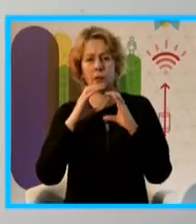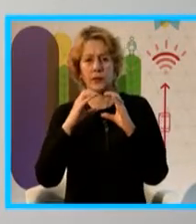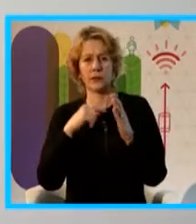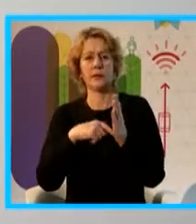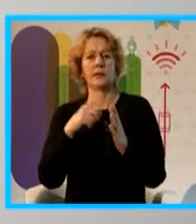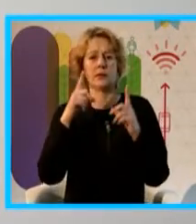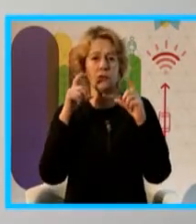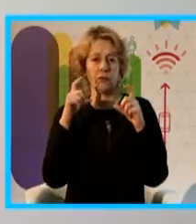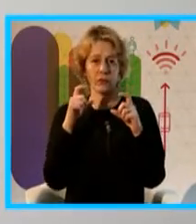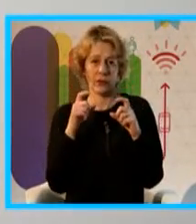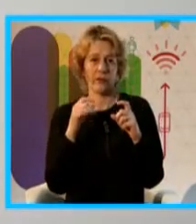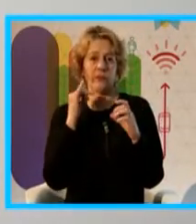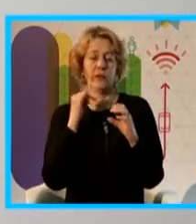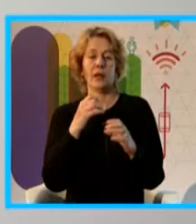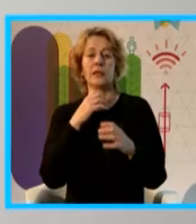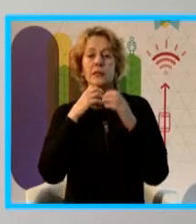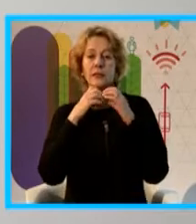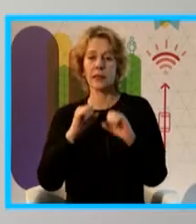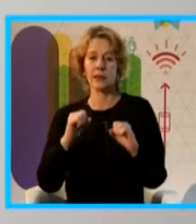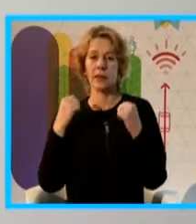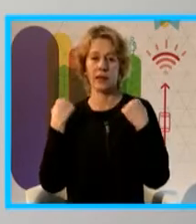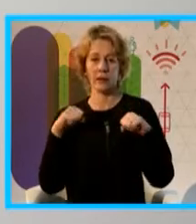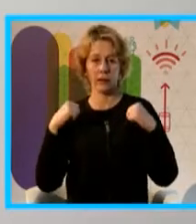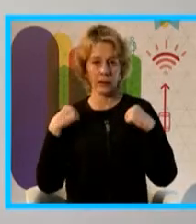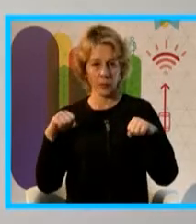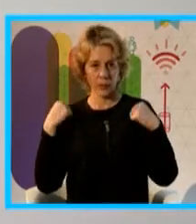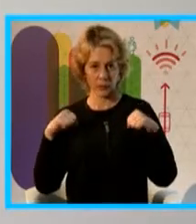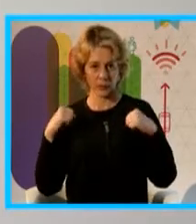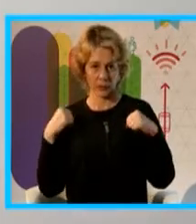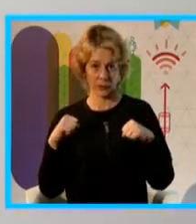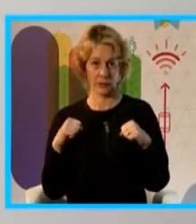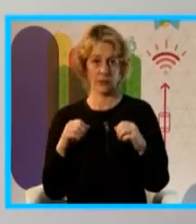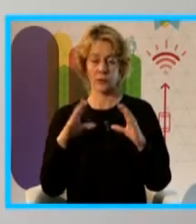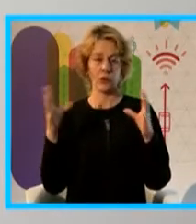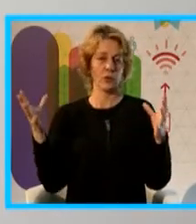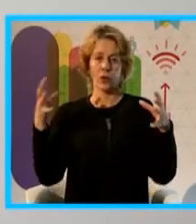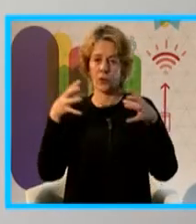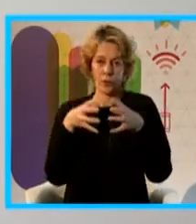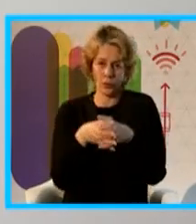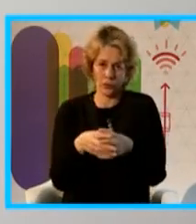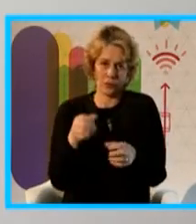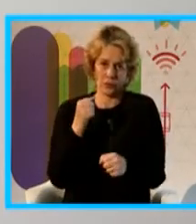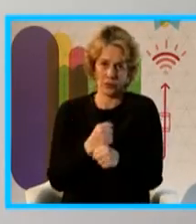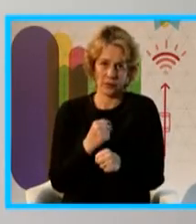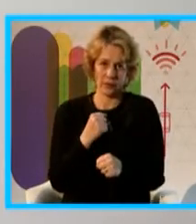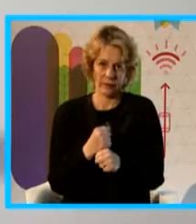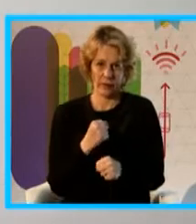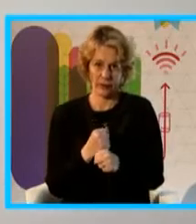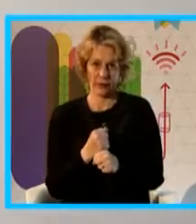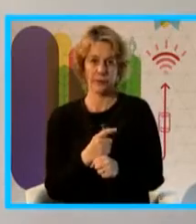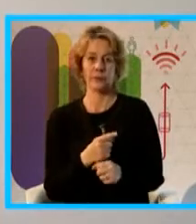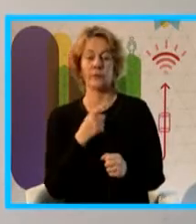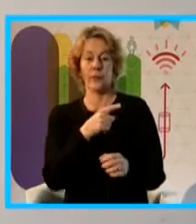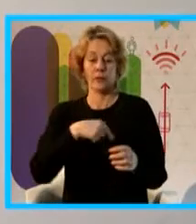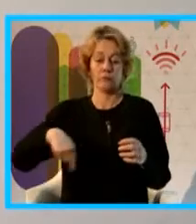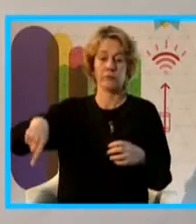Centro de Fotografía y la Secretaría de Educación Física para el Deporte y Recreación con todo el tema este del circuito aeróbico.